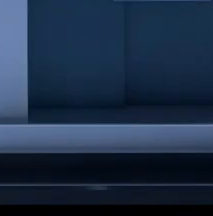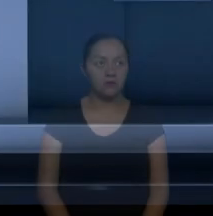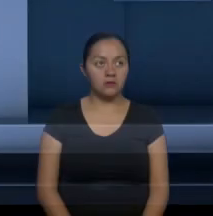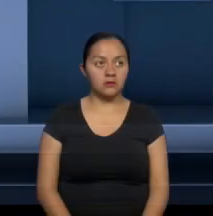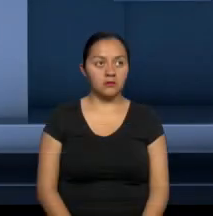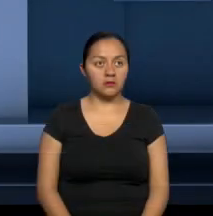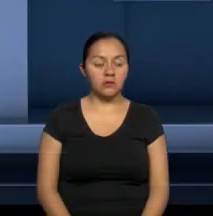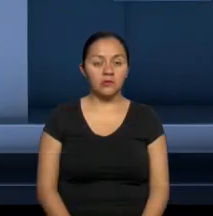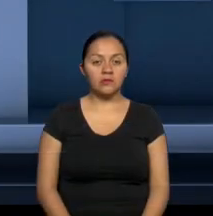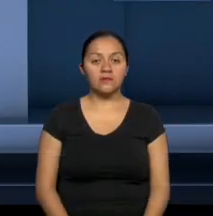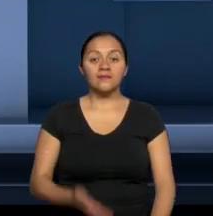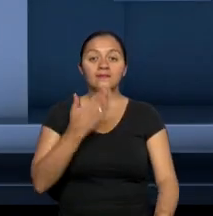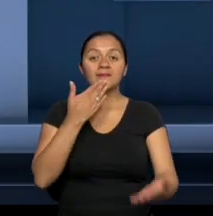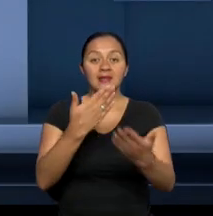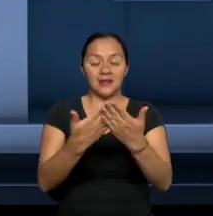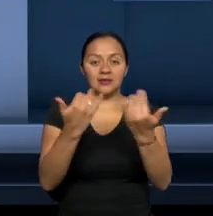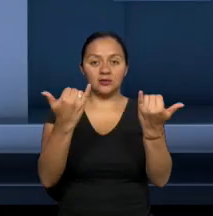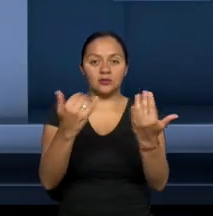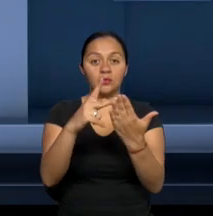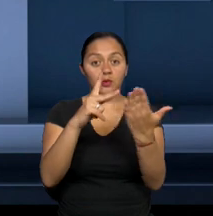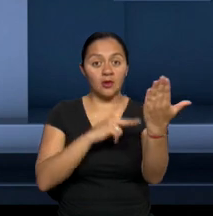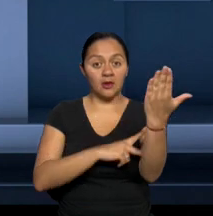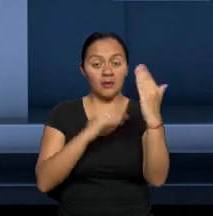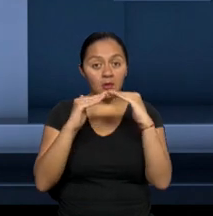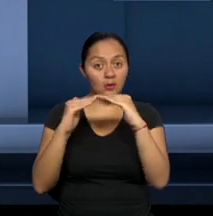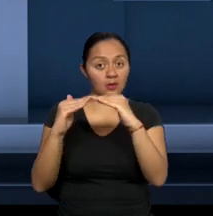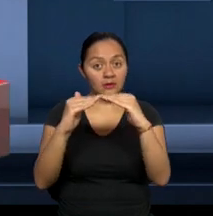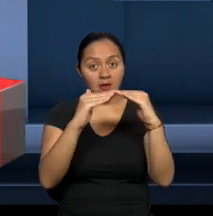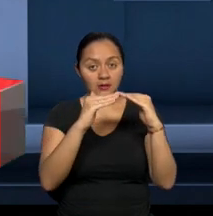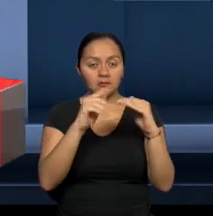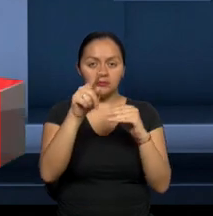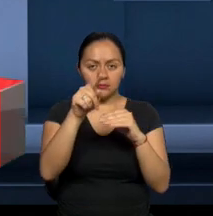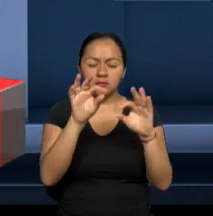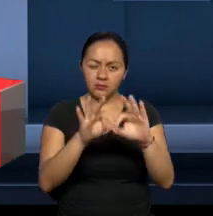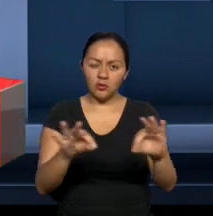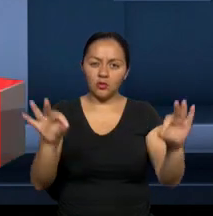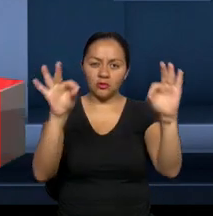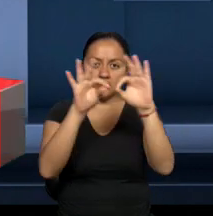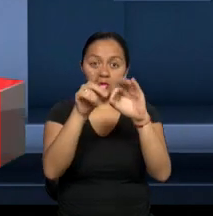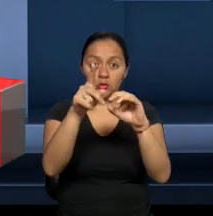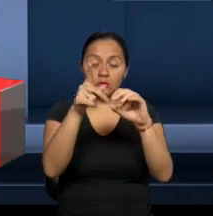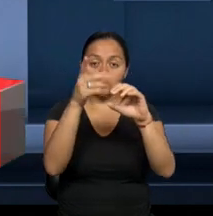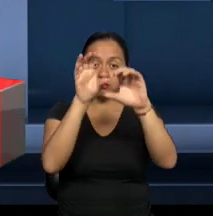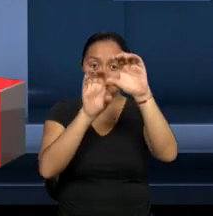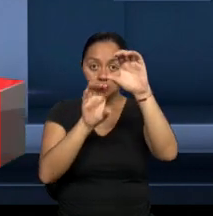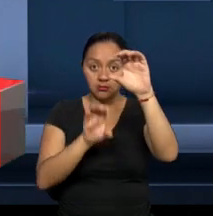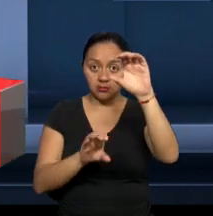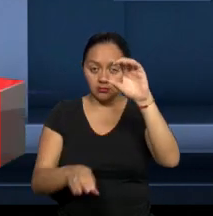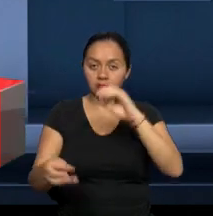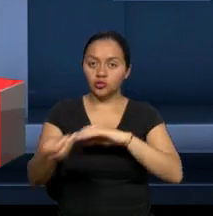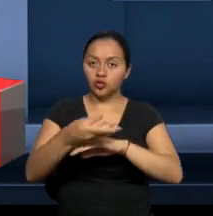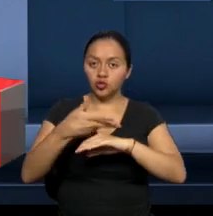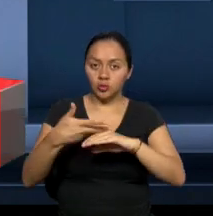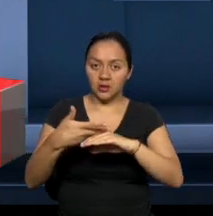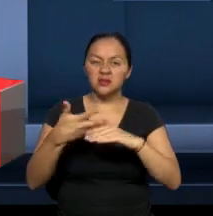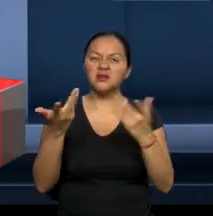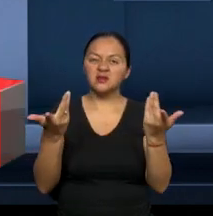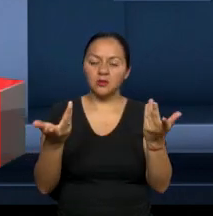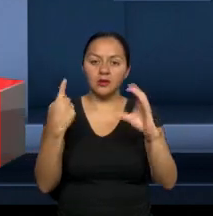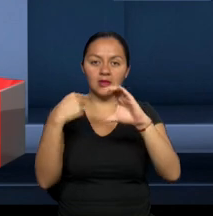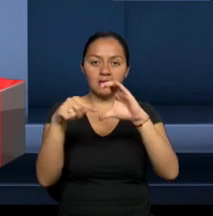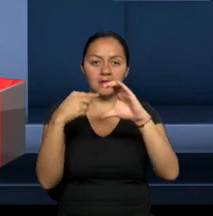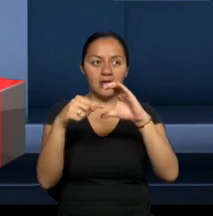Muchas gracias por acompañarnos. Su participación es importante. No se olviden de enviarnos sus comentarios o sugerencias a nuestro correo electrónico